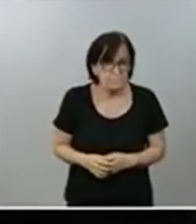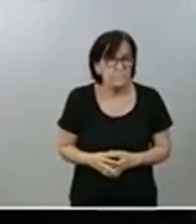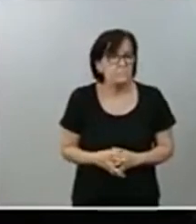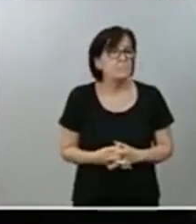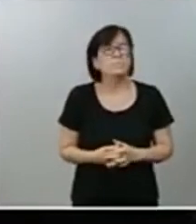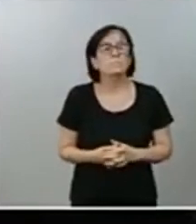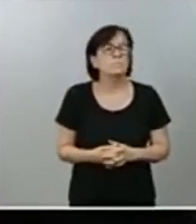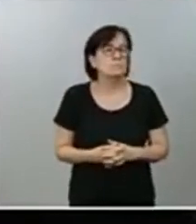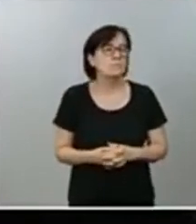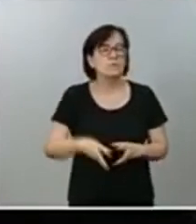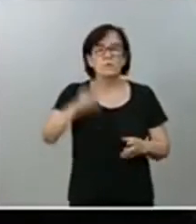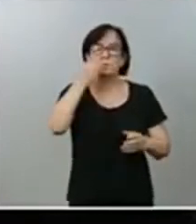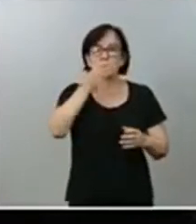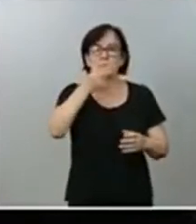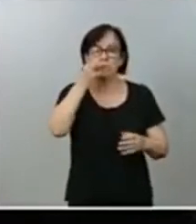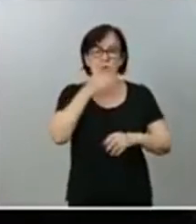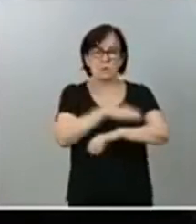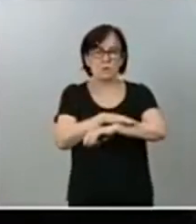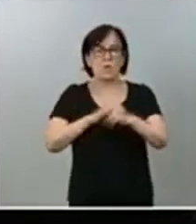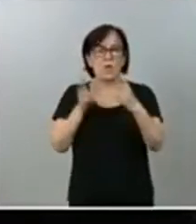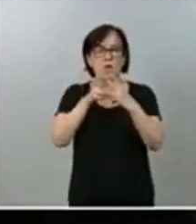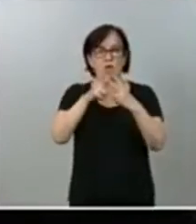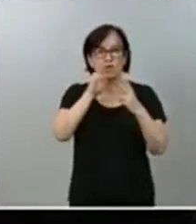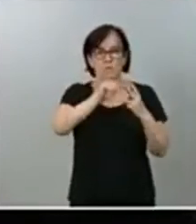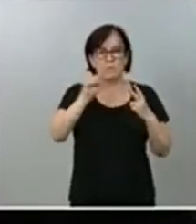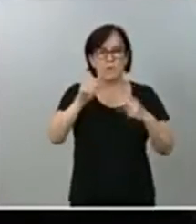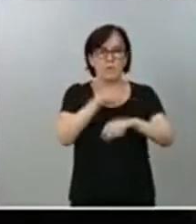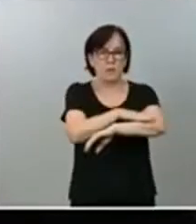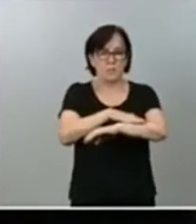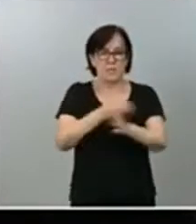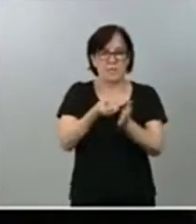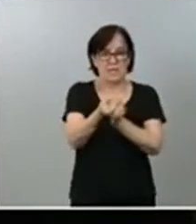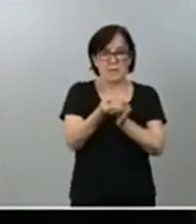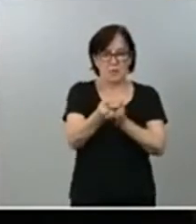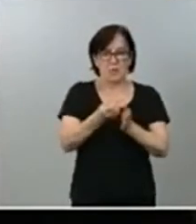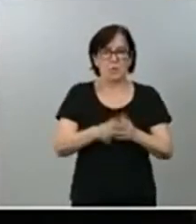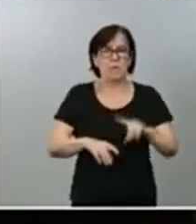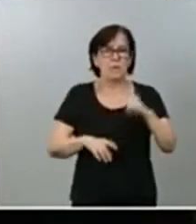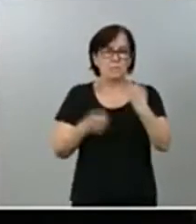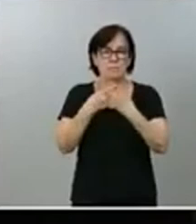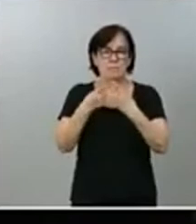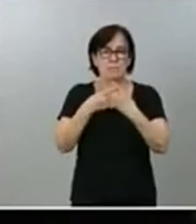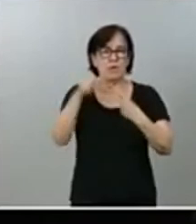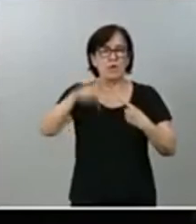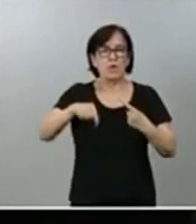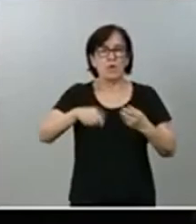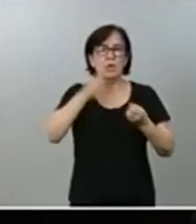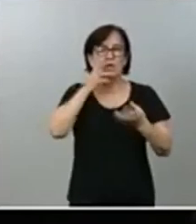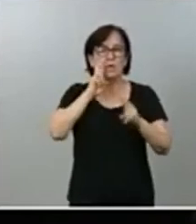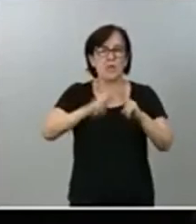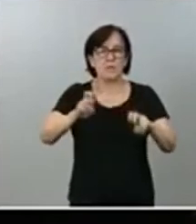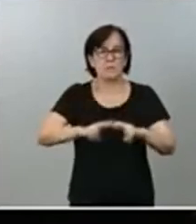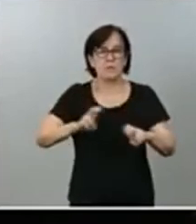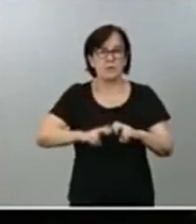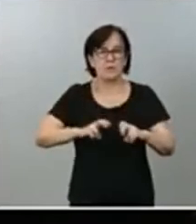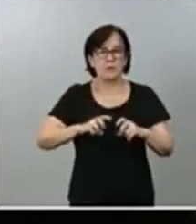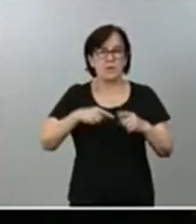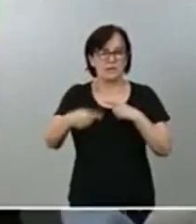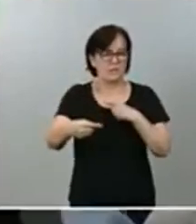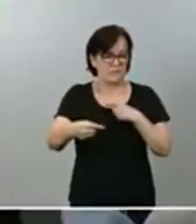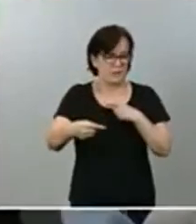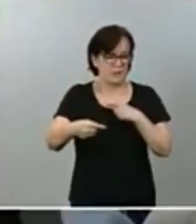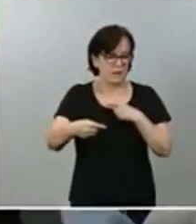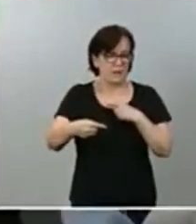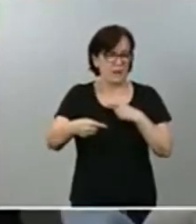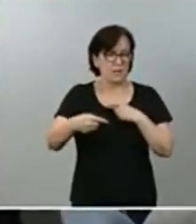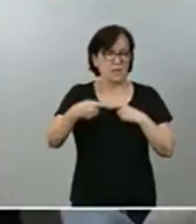Buenas tardes, ministros. Tenía un par de preguntas para la ministra portavoz. En primer lugar, hoy se ha conocido una investigación del diario The Guardian y El